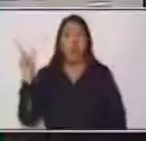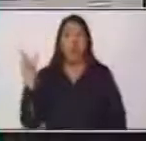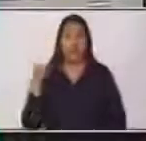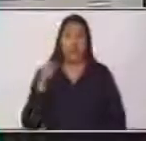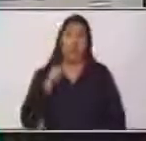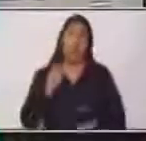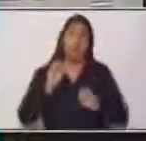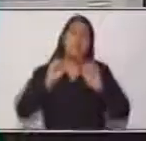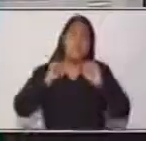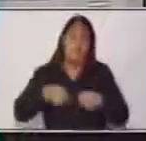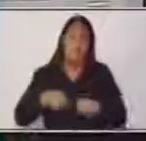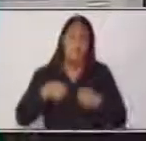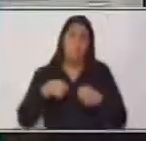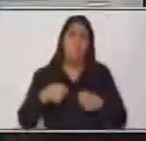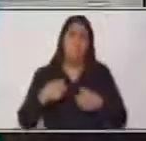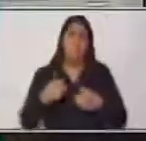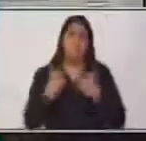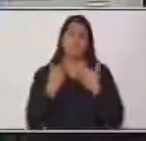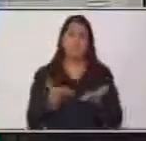que pueda tener el texto...